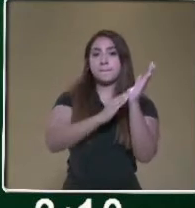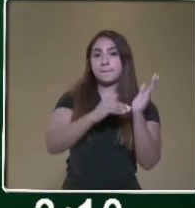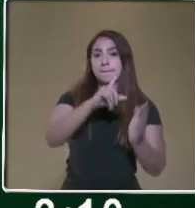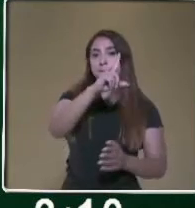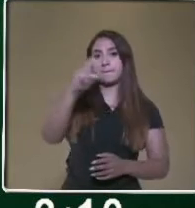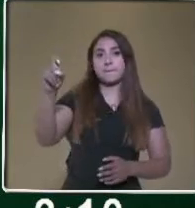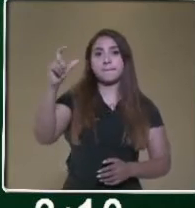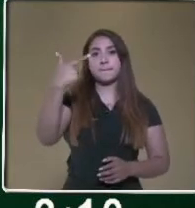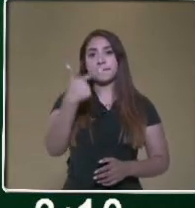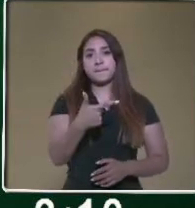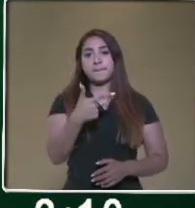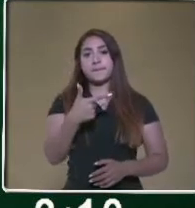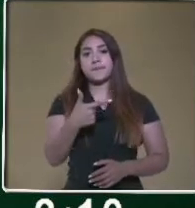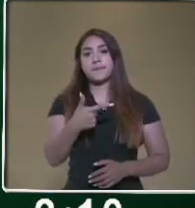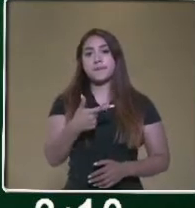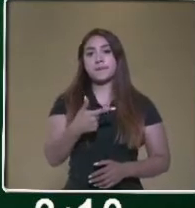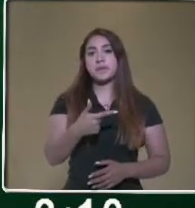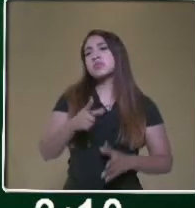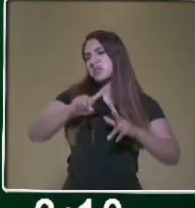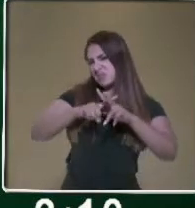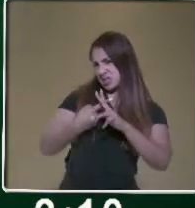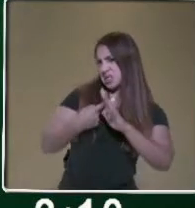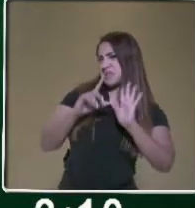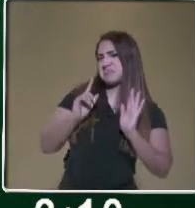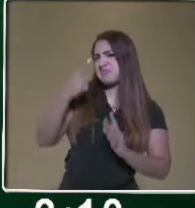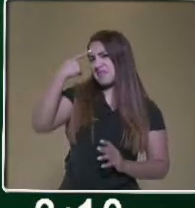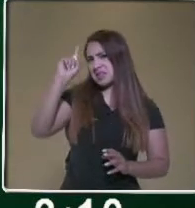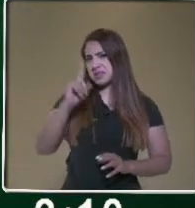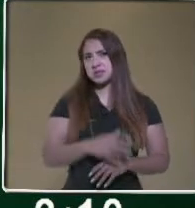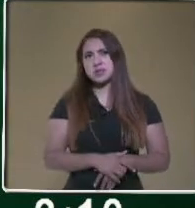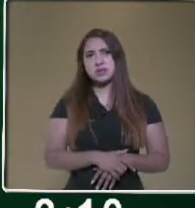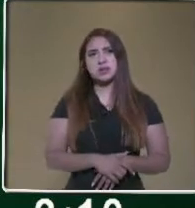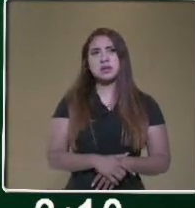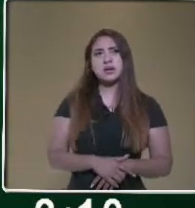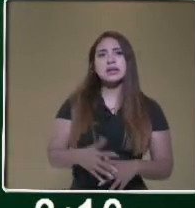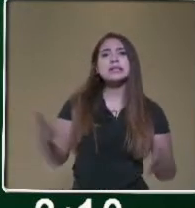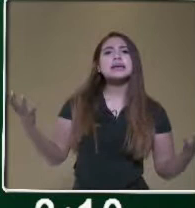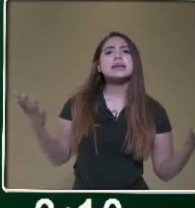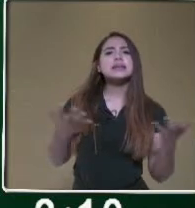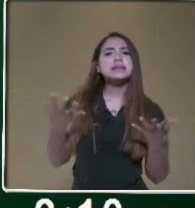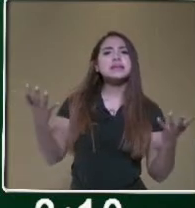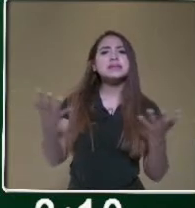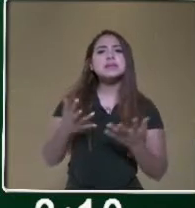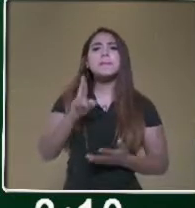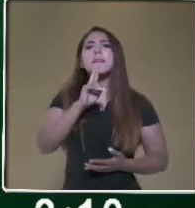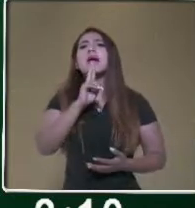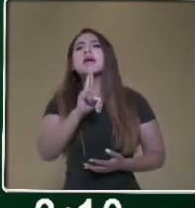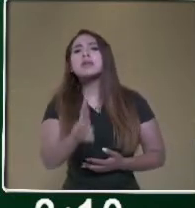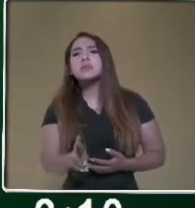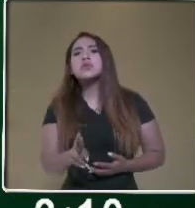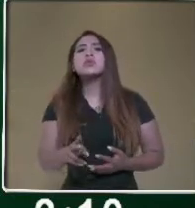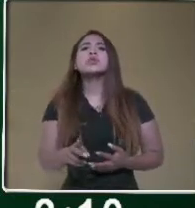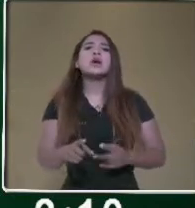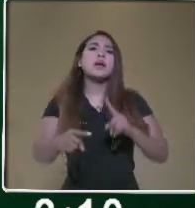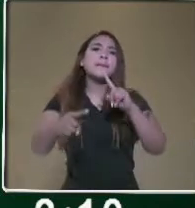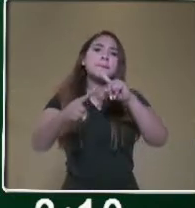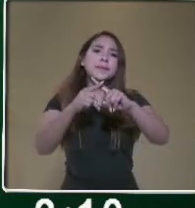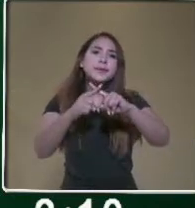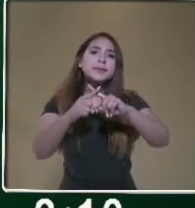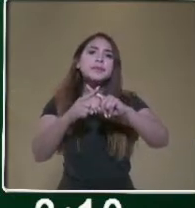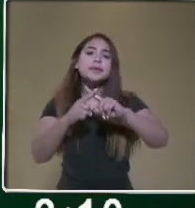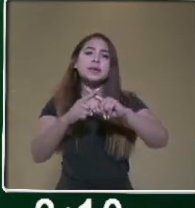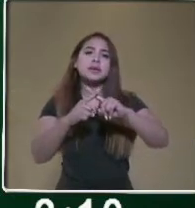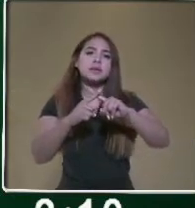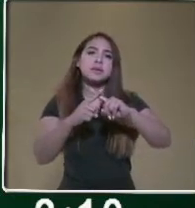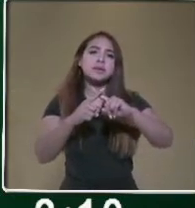Vamos a empezar con algo simple. ¿Qué hiciste para resolver multiplicaciones de dos cifras